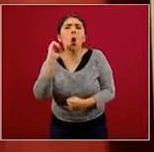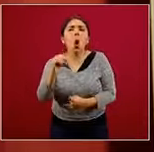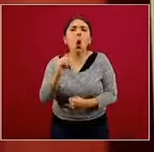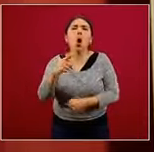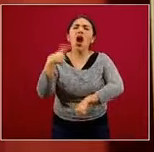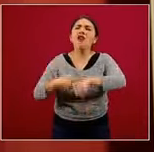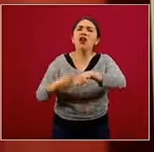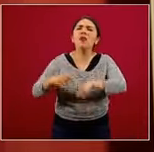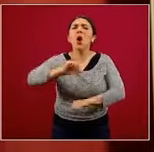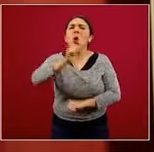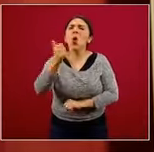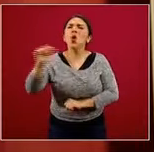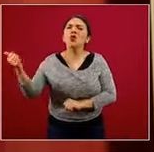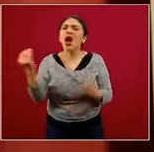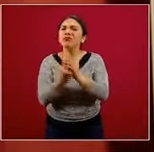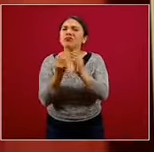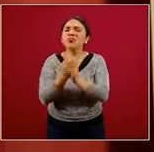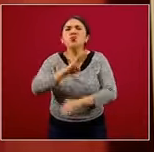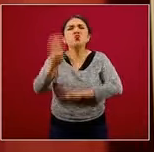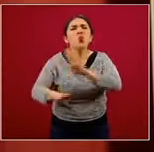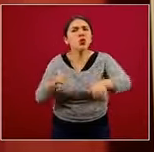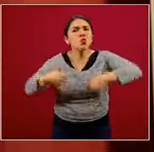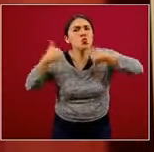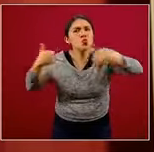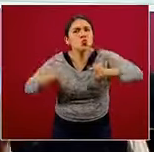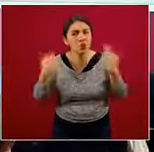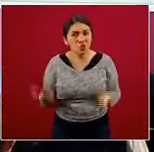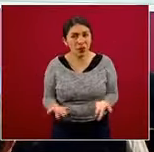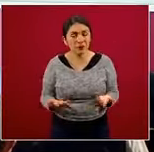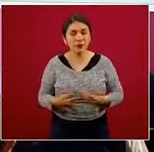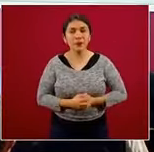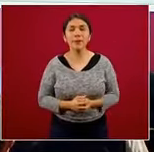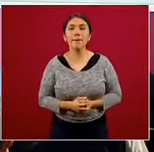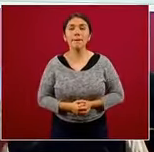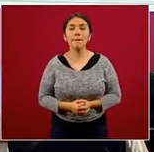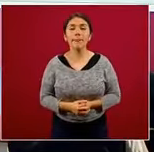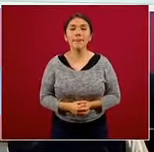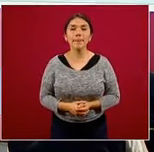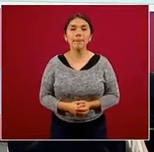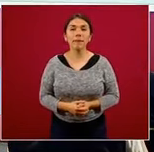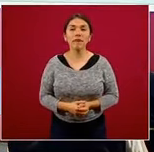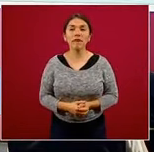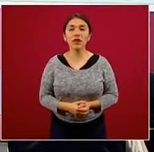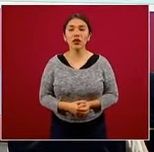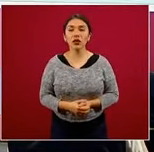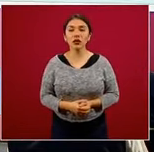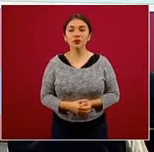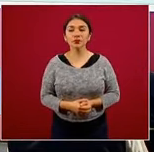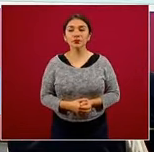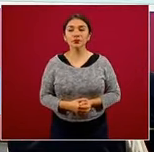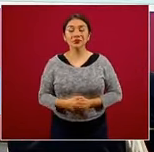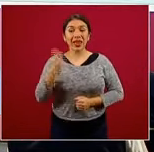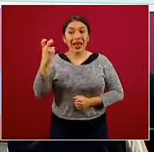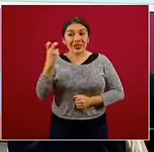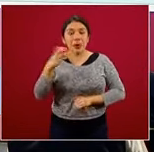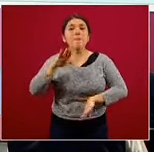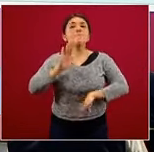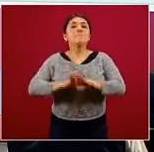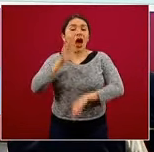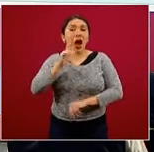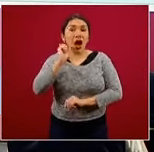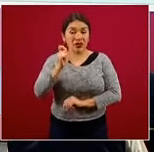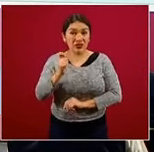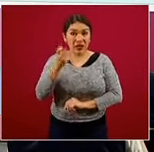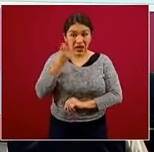transmisibles y muertes prematuras. La siguiente, por favor. A esto hay que agregar